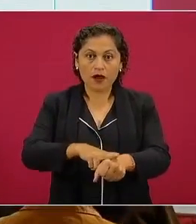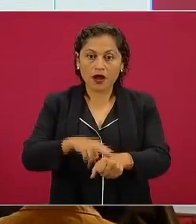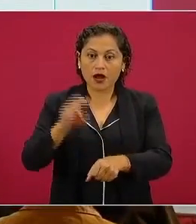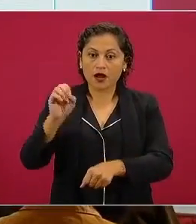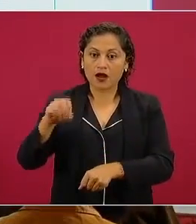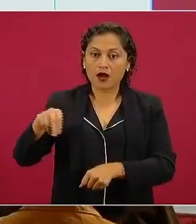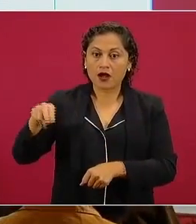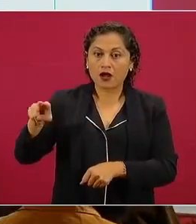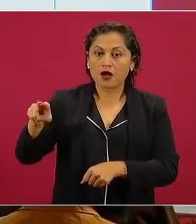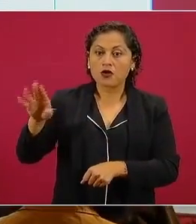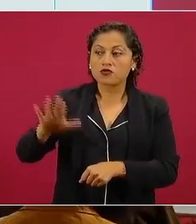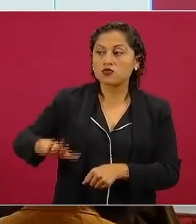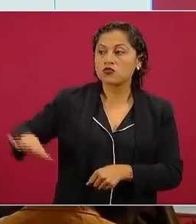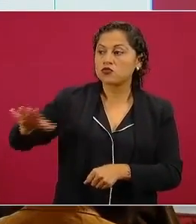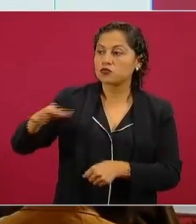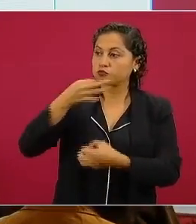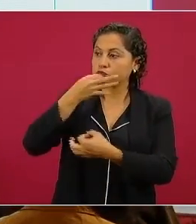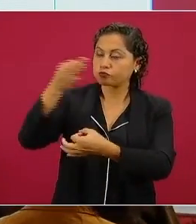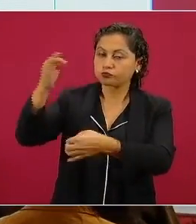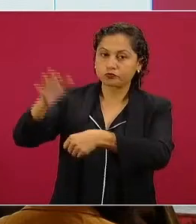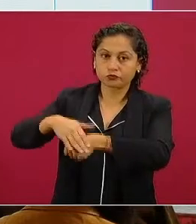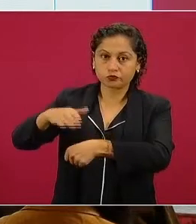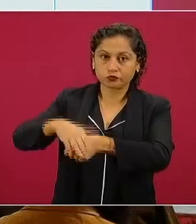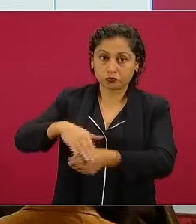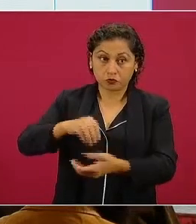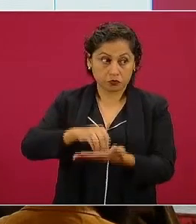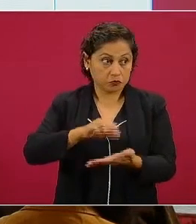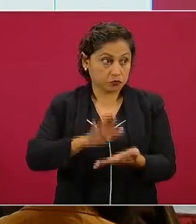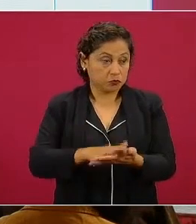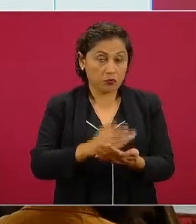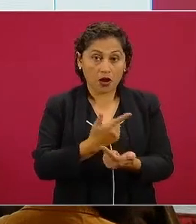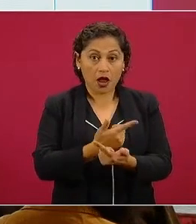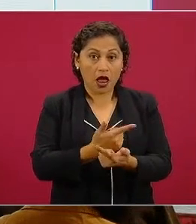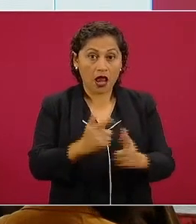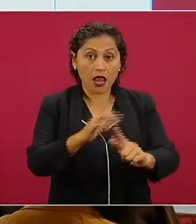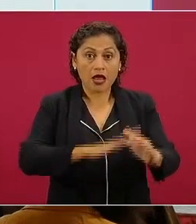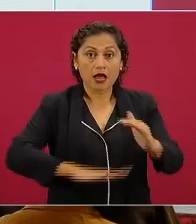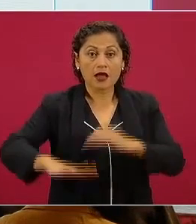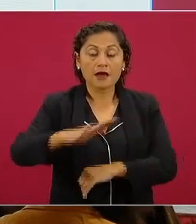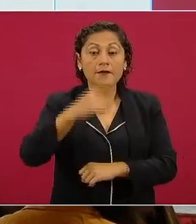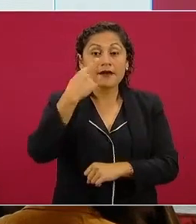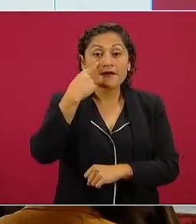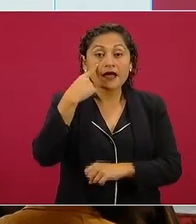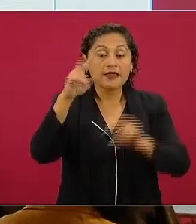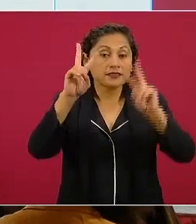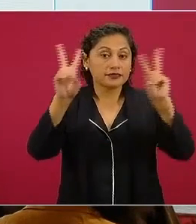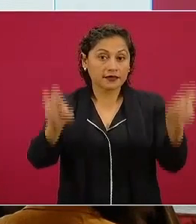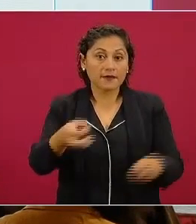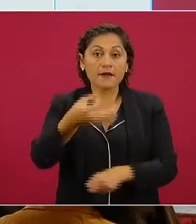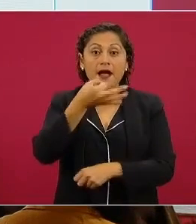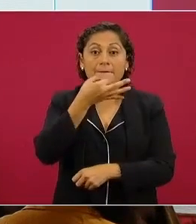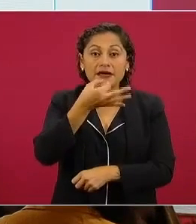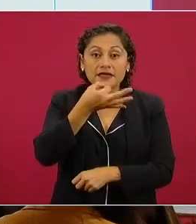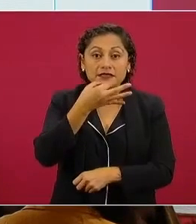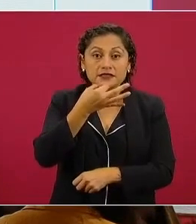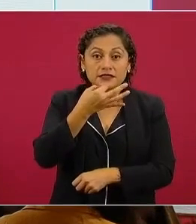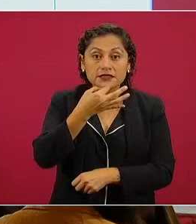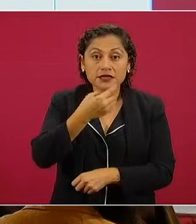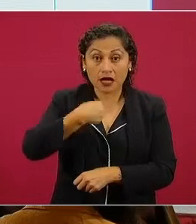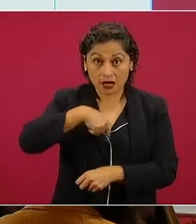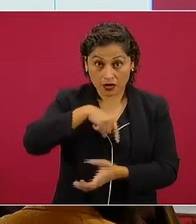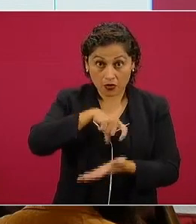nada más como dato todas las medicinas ya las va a comprar la ONU